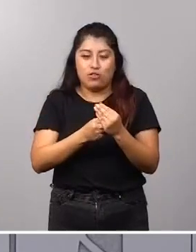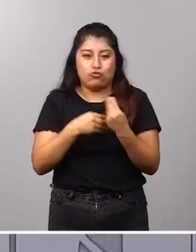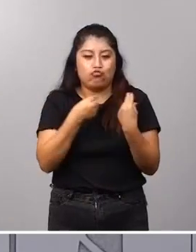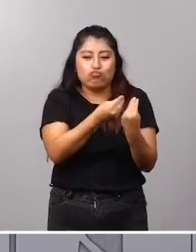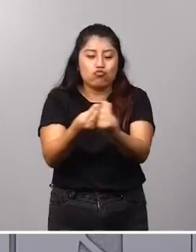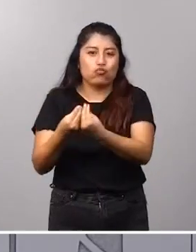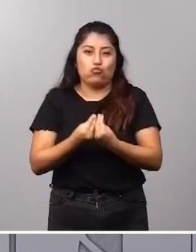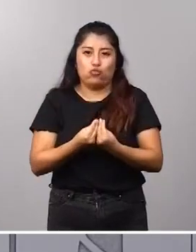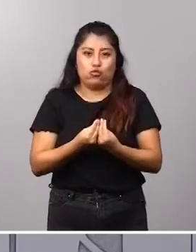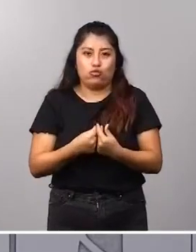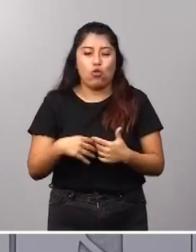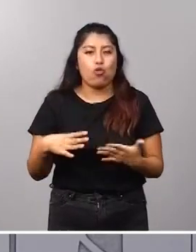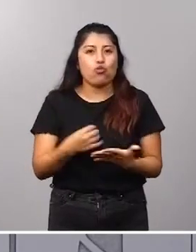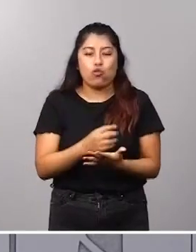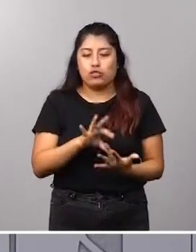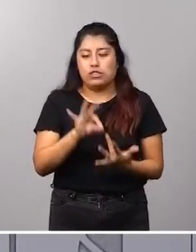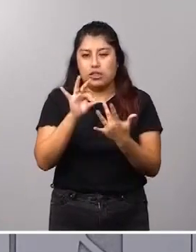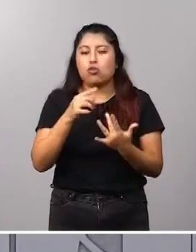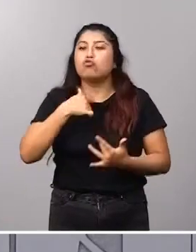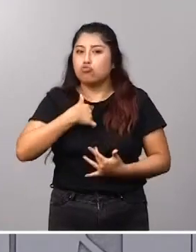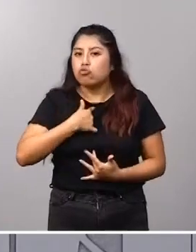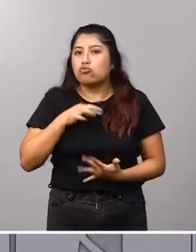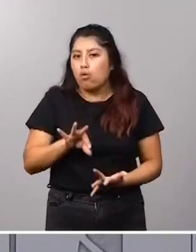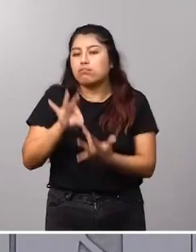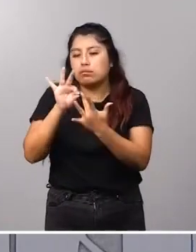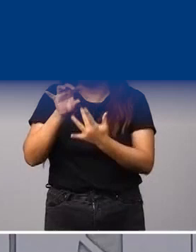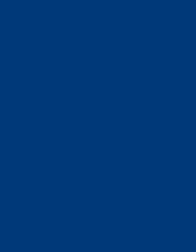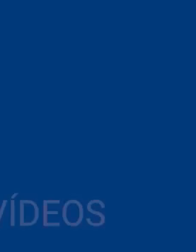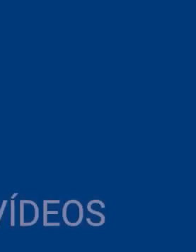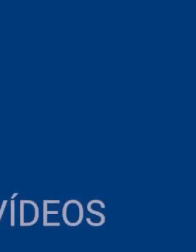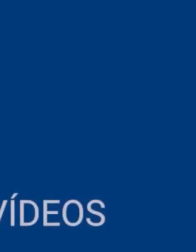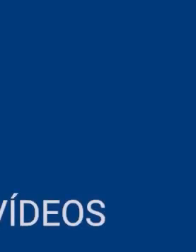tenemos que ejercer ese liderazgo. Yo, desde luego, lo voy a hacer.